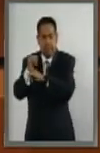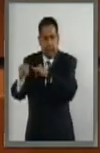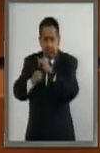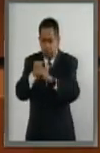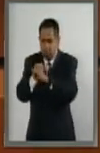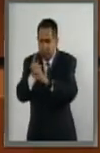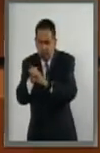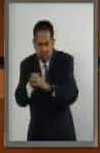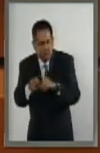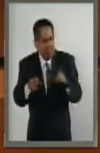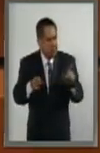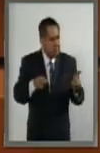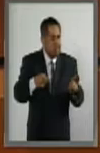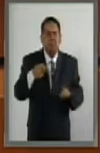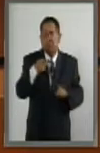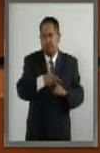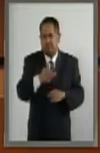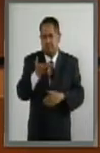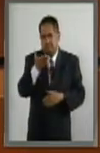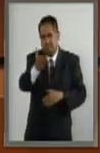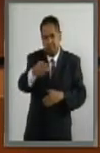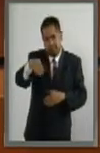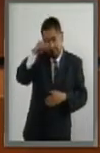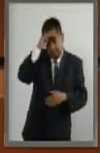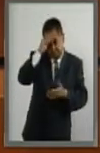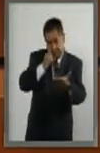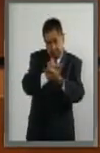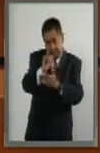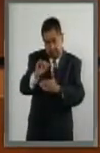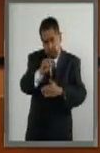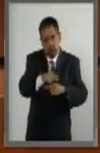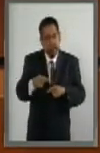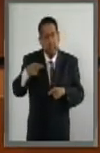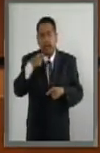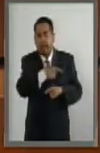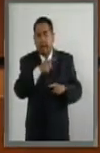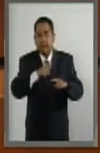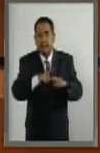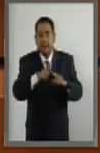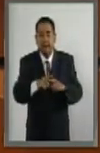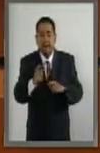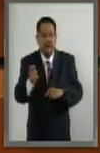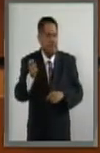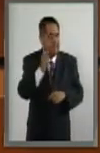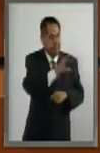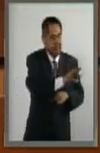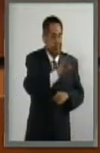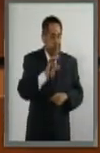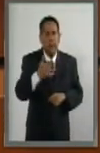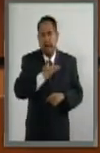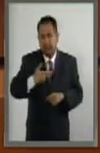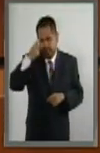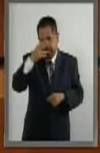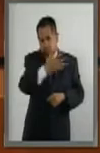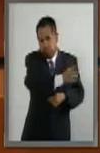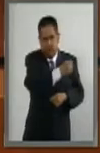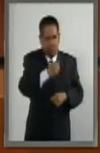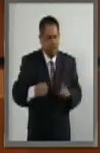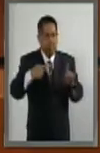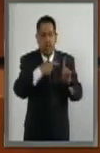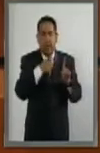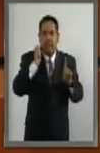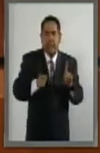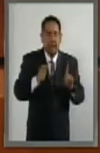Internacionales que ponemos a su consideración y que tiene que ver con el nombramiento del Presidente de la República para la